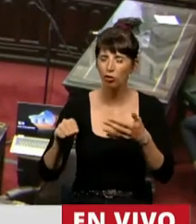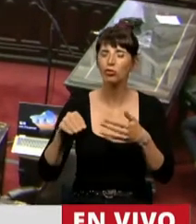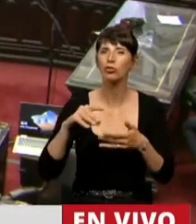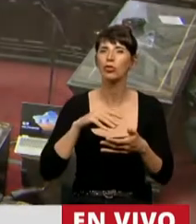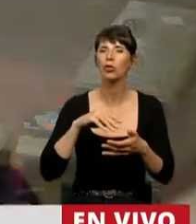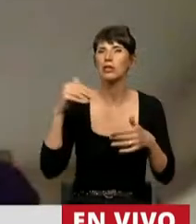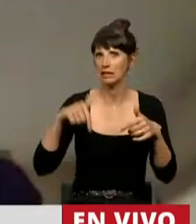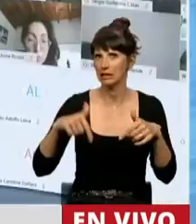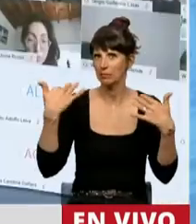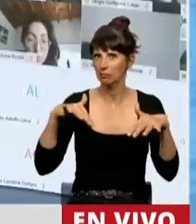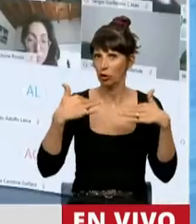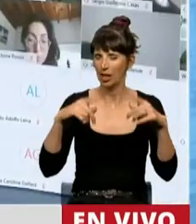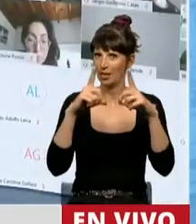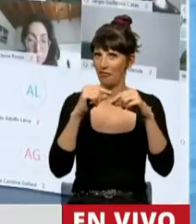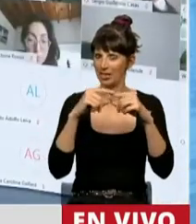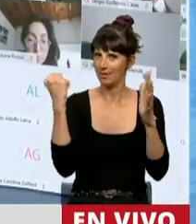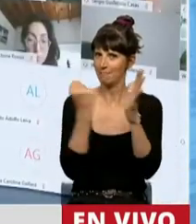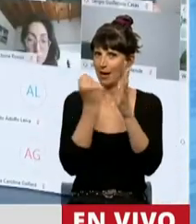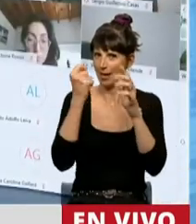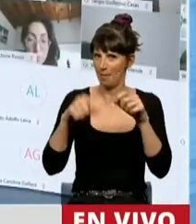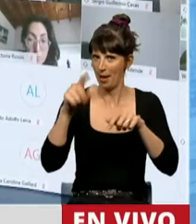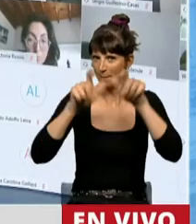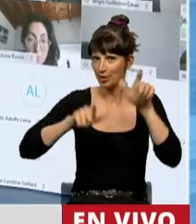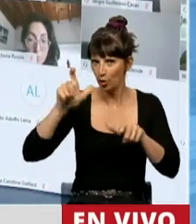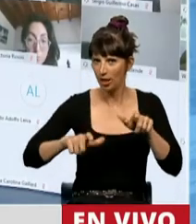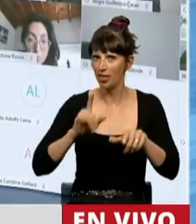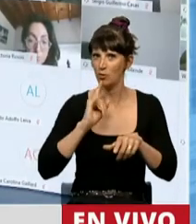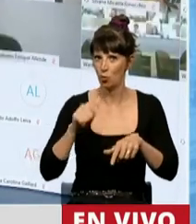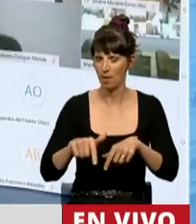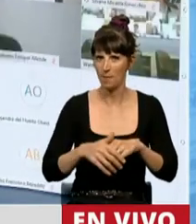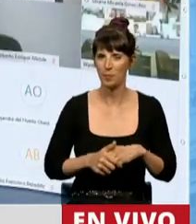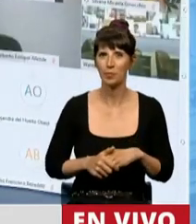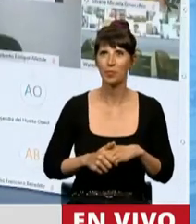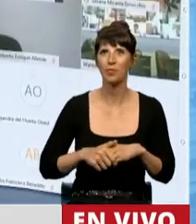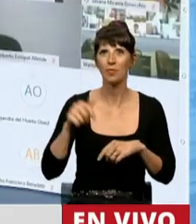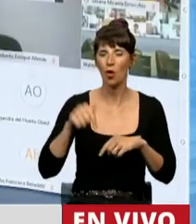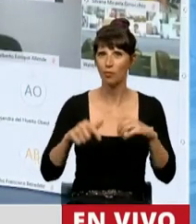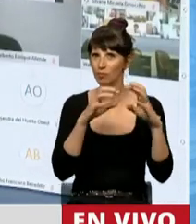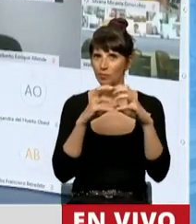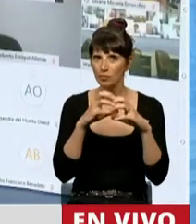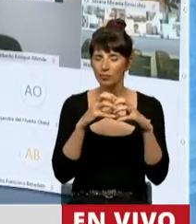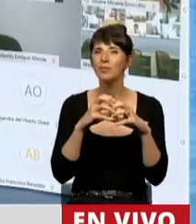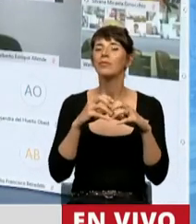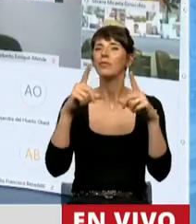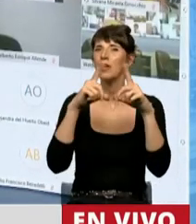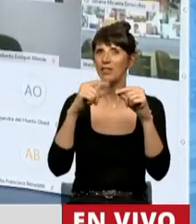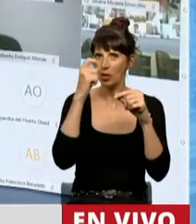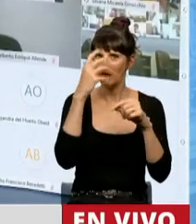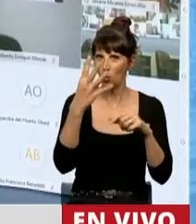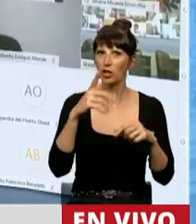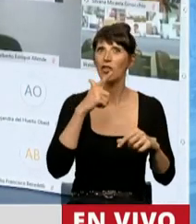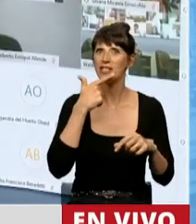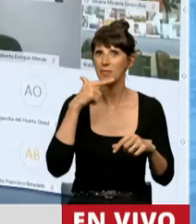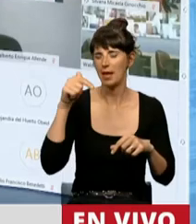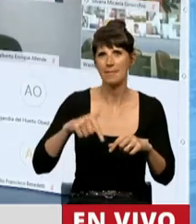tiene un enorme significado para las y los tucumanas y tucanos. Hoy sesionamos en un nuevo 24 de septiembre, una jornada